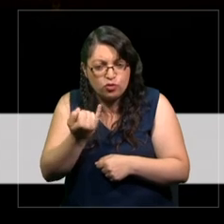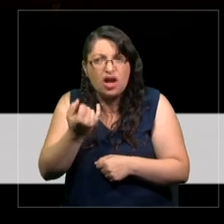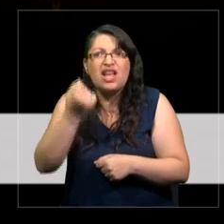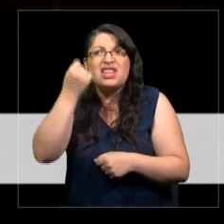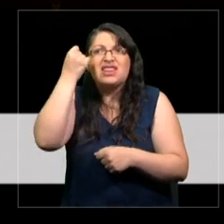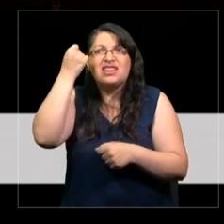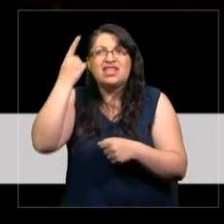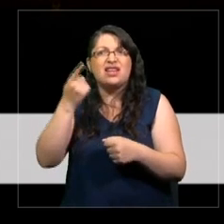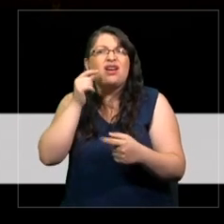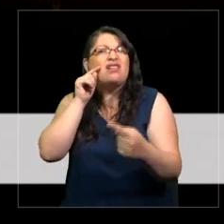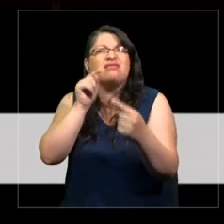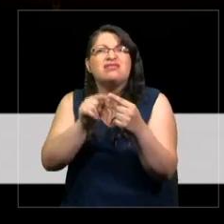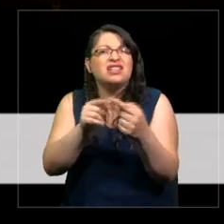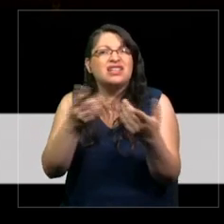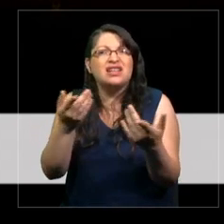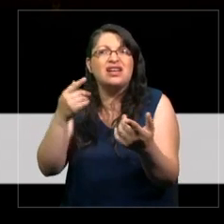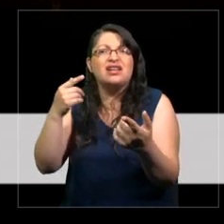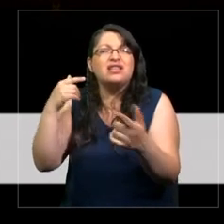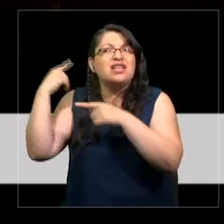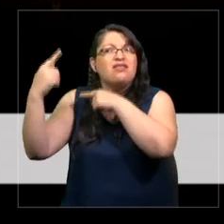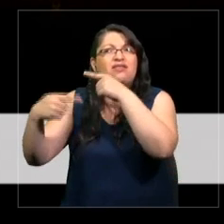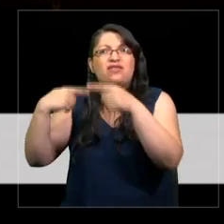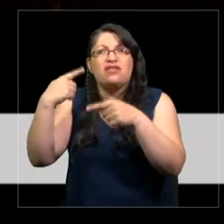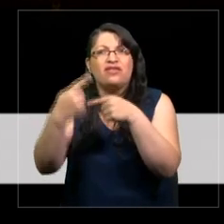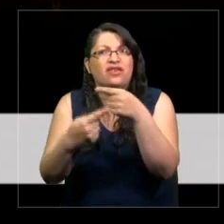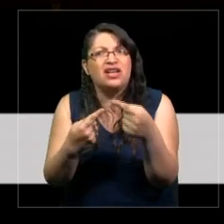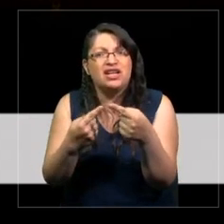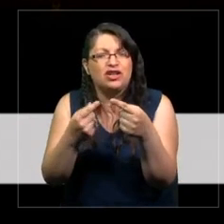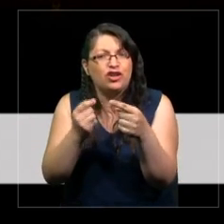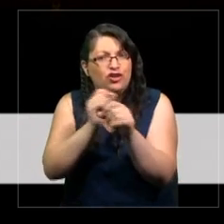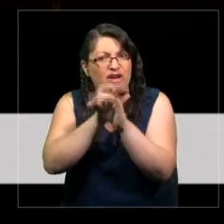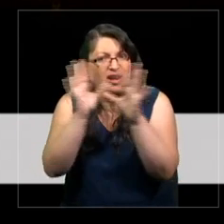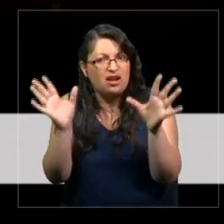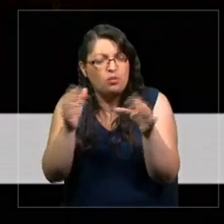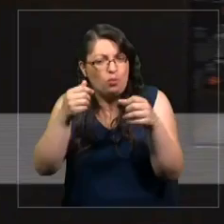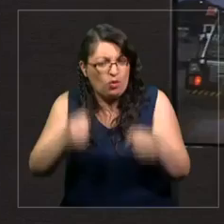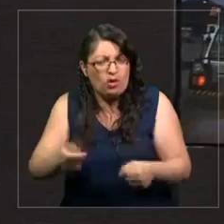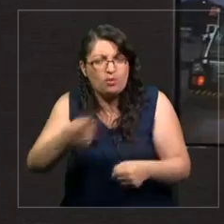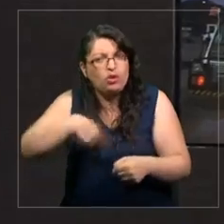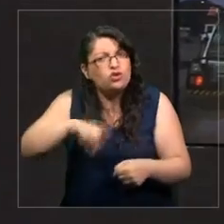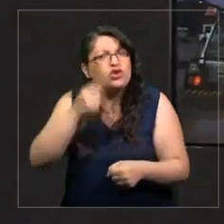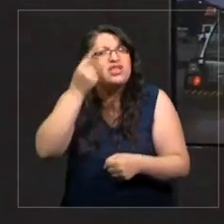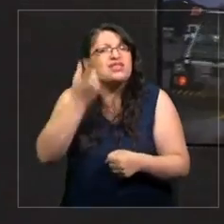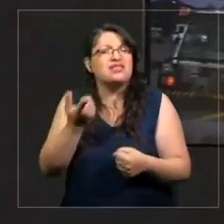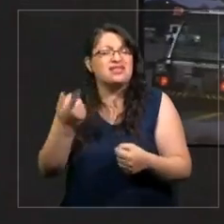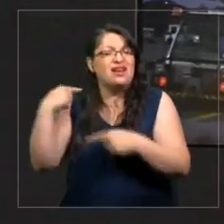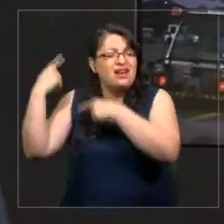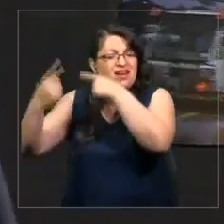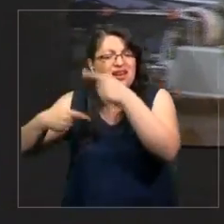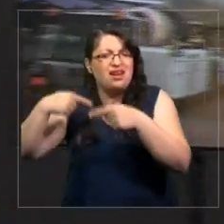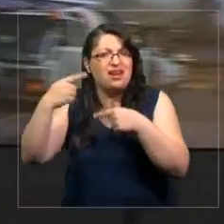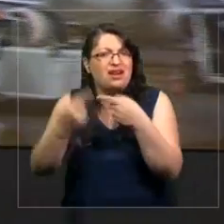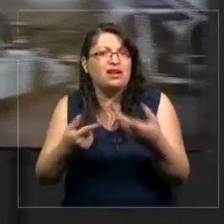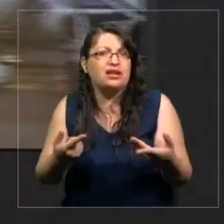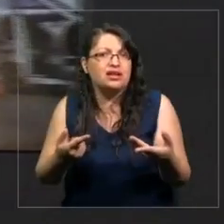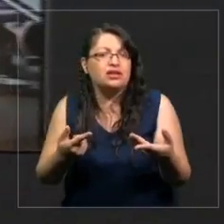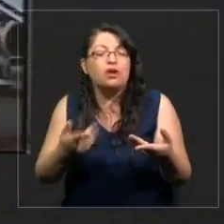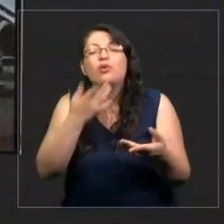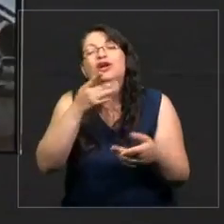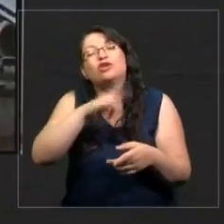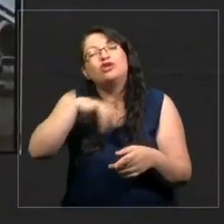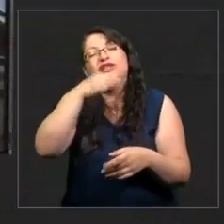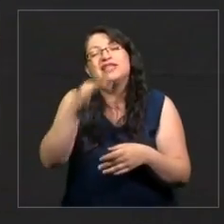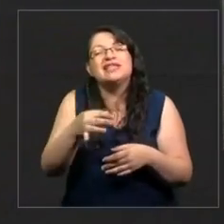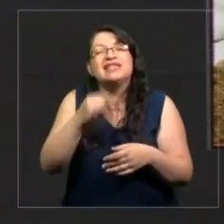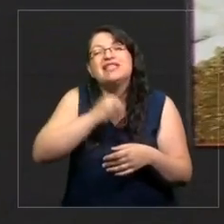del juego que se desarrolla en la historia? ¿Podemos verdaderamente comprender el juego que hay detrás de la historia? Porque hablamos mucho de